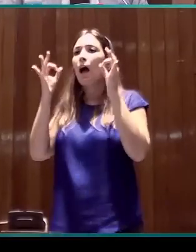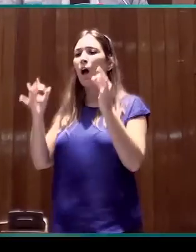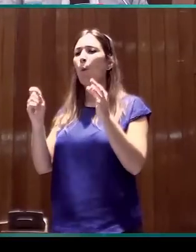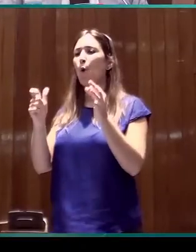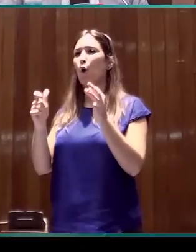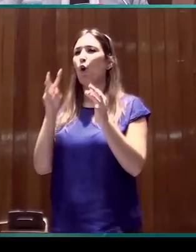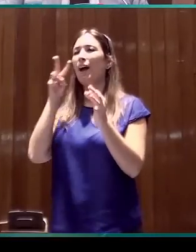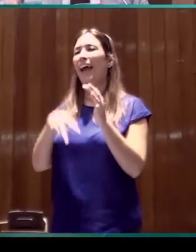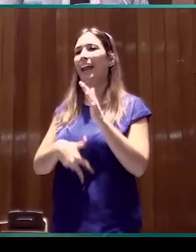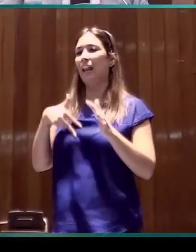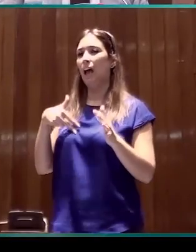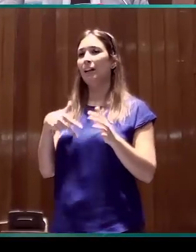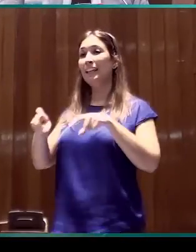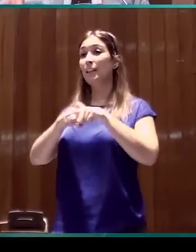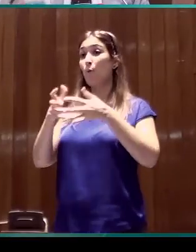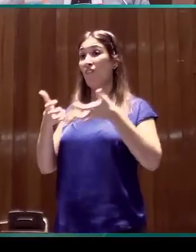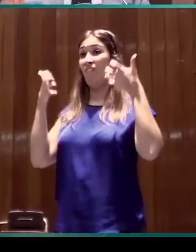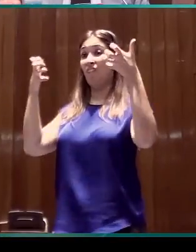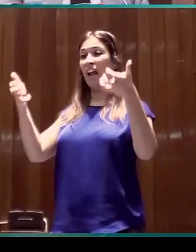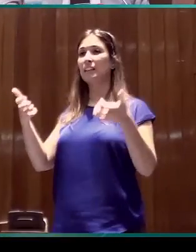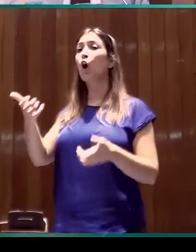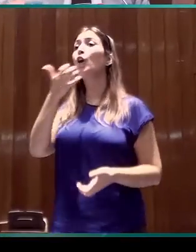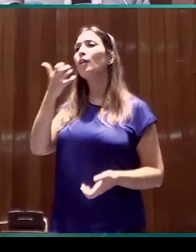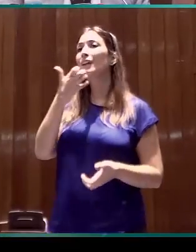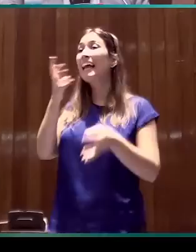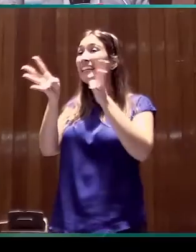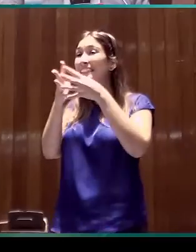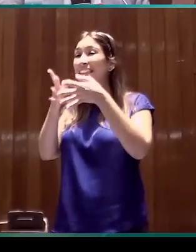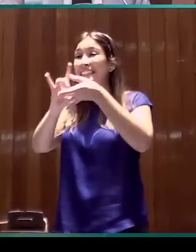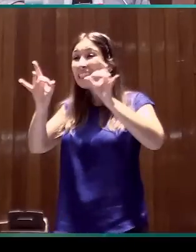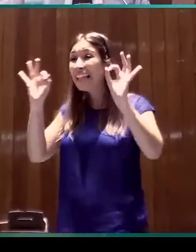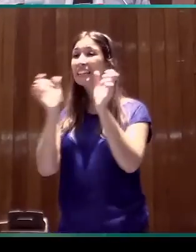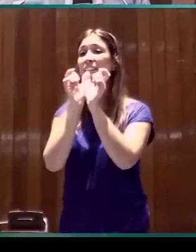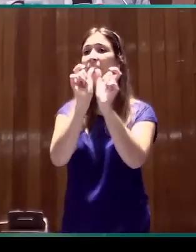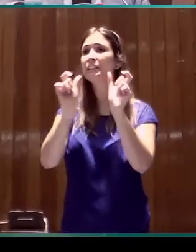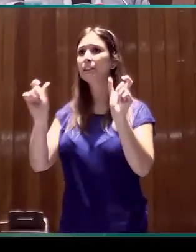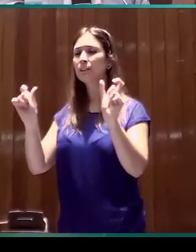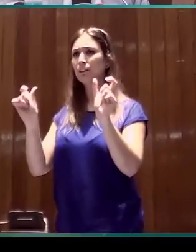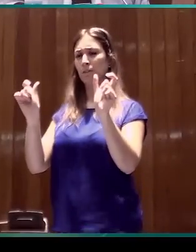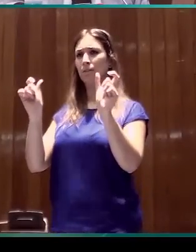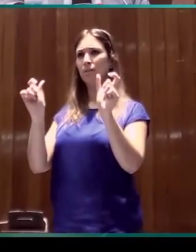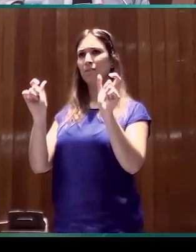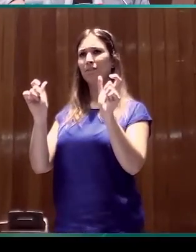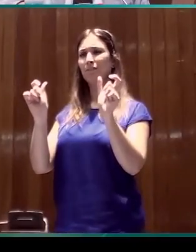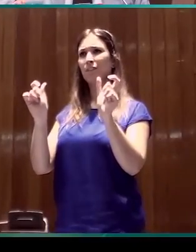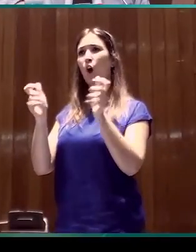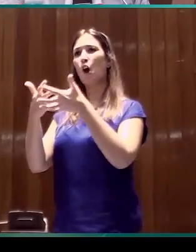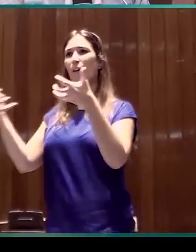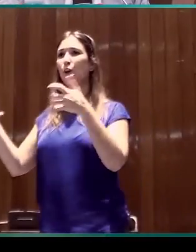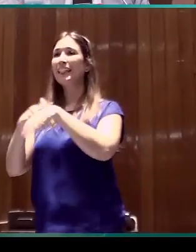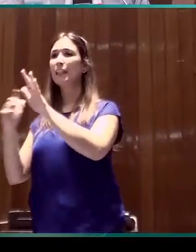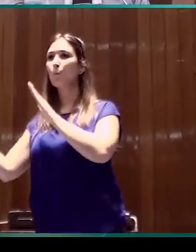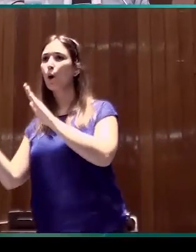que las oraciones condicionales estructuralmente, sintácticamente, no son diferenciables de oraciones